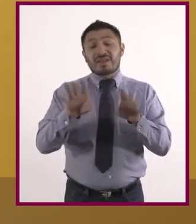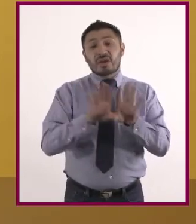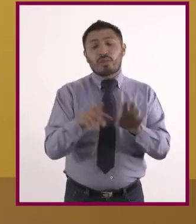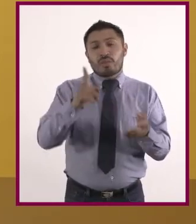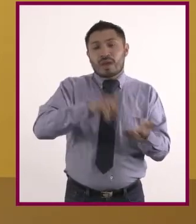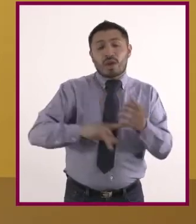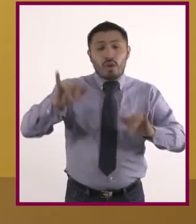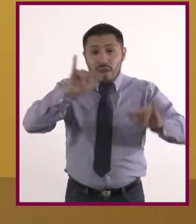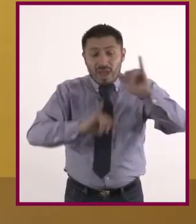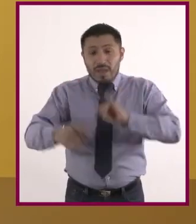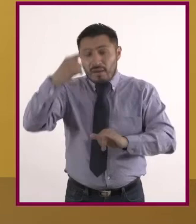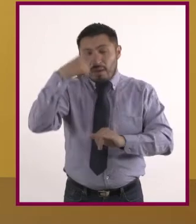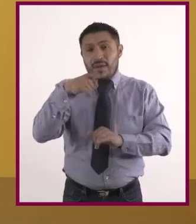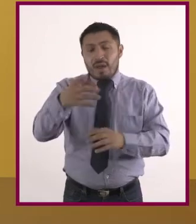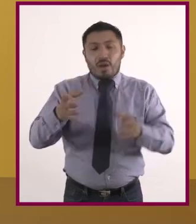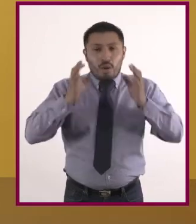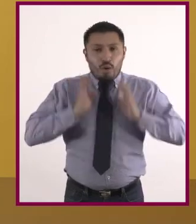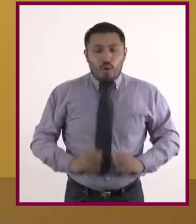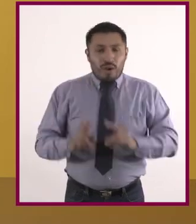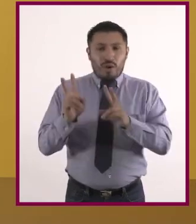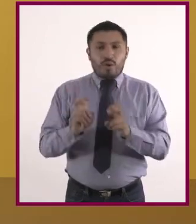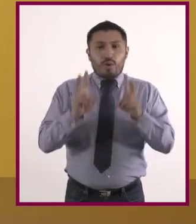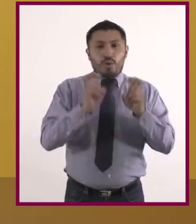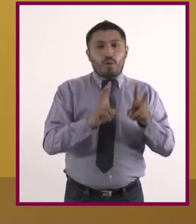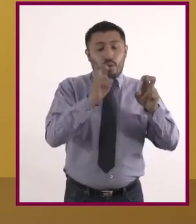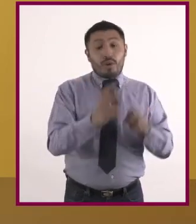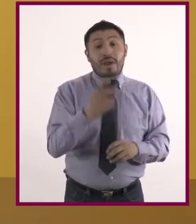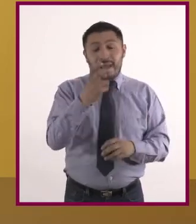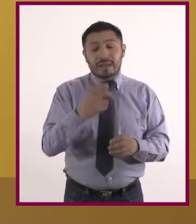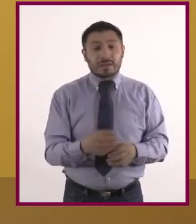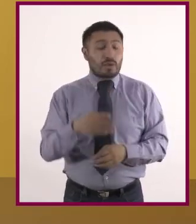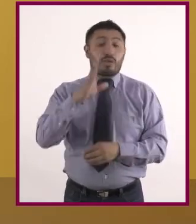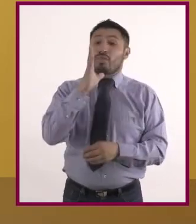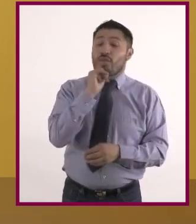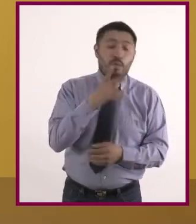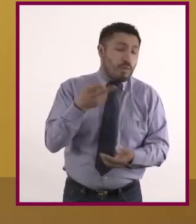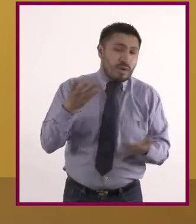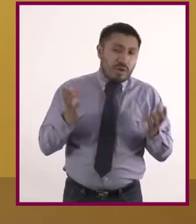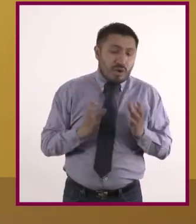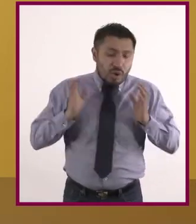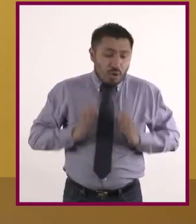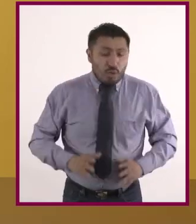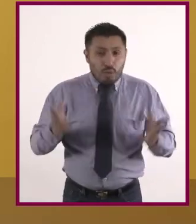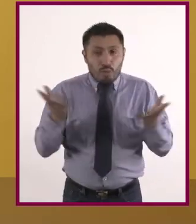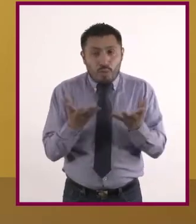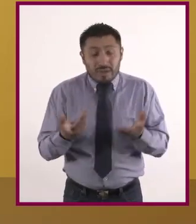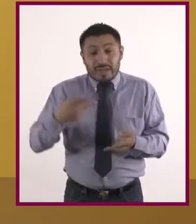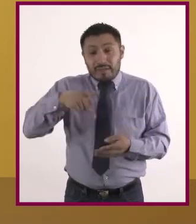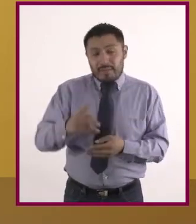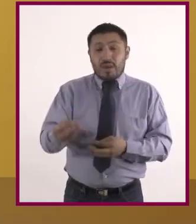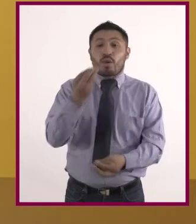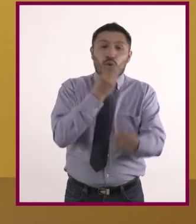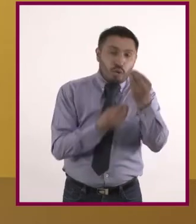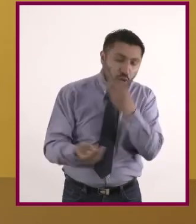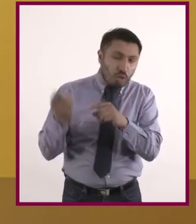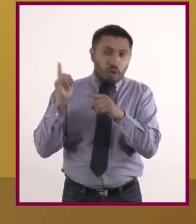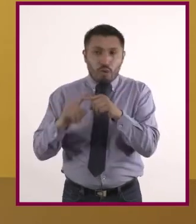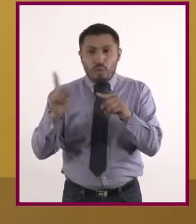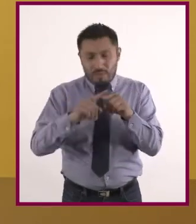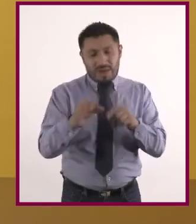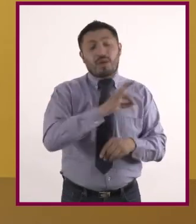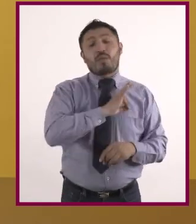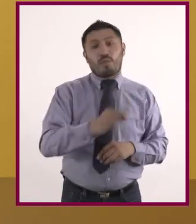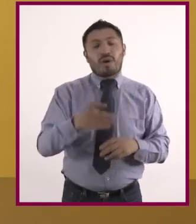no esenciales son los que pueden ser sintetizados por el cuerpo humano, aunque a veces dependen de otras sustancias para poder hacerlo, por ejemplo, la